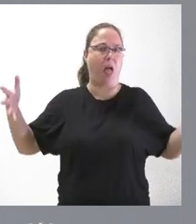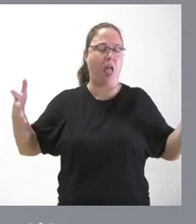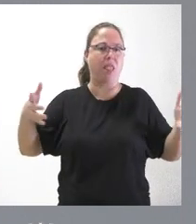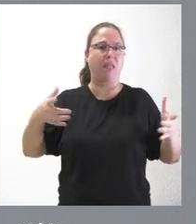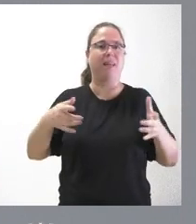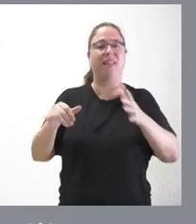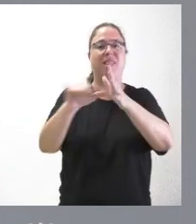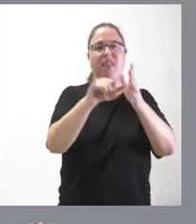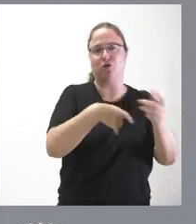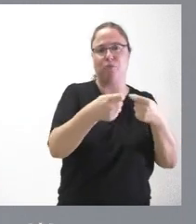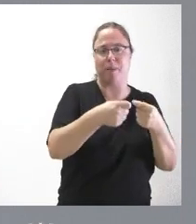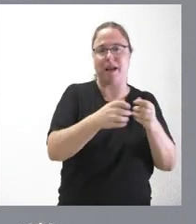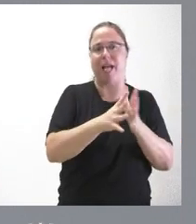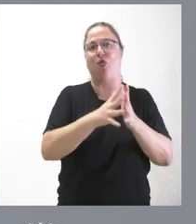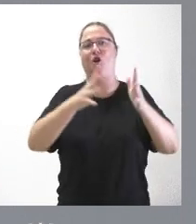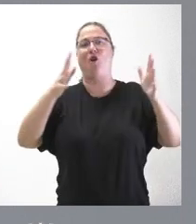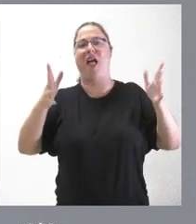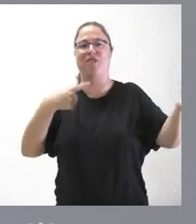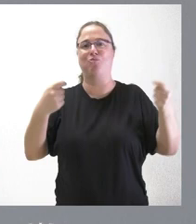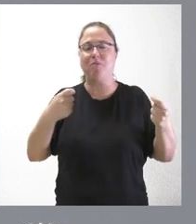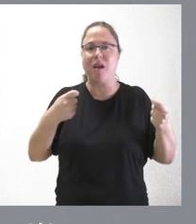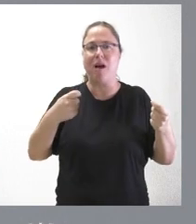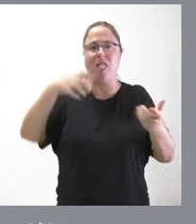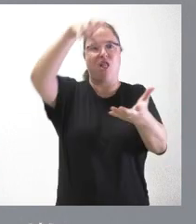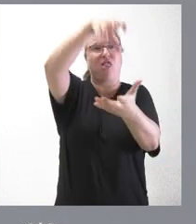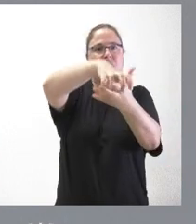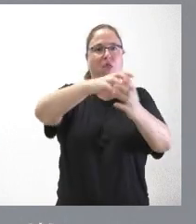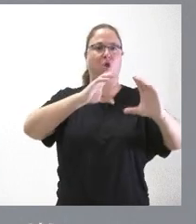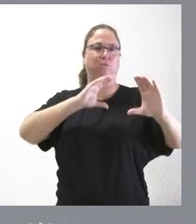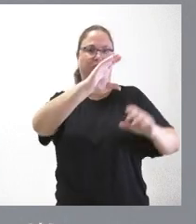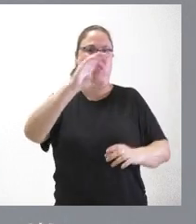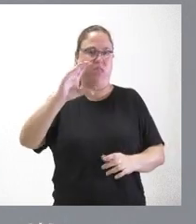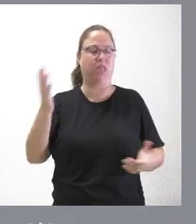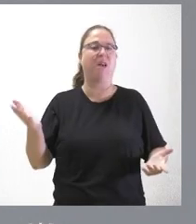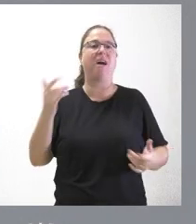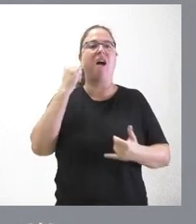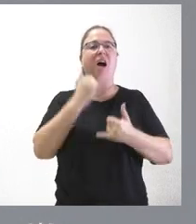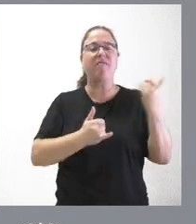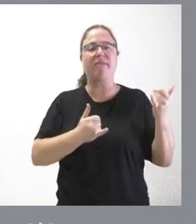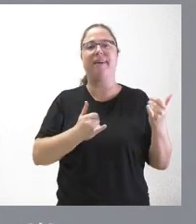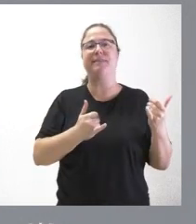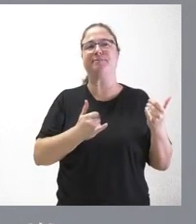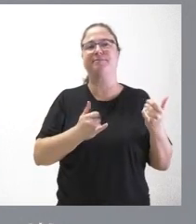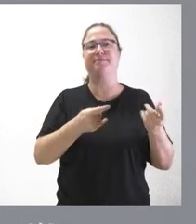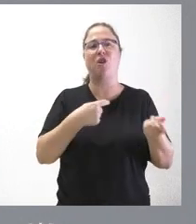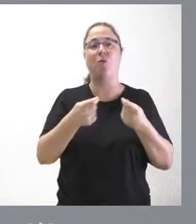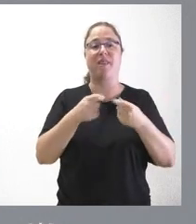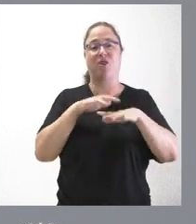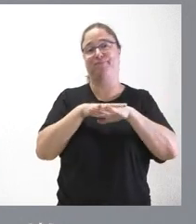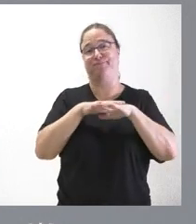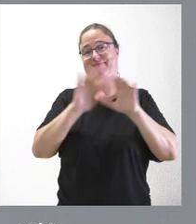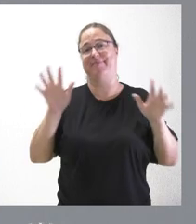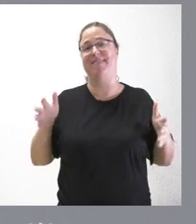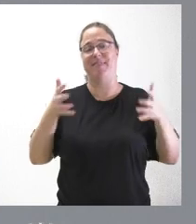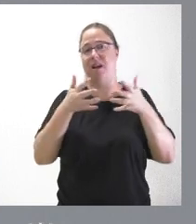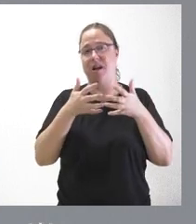proximidad, los hipermercados y las grandes superficies, sino también el comercio en red, que es